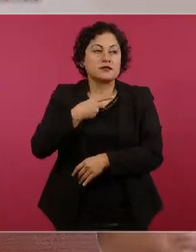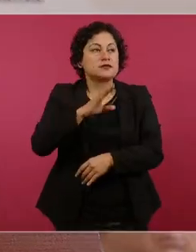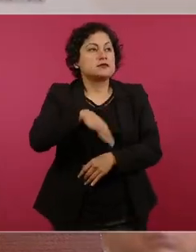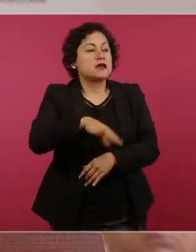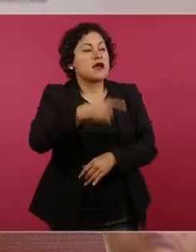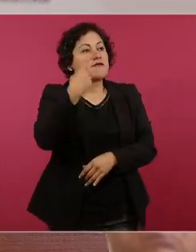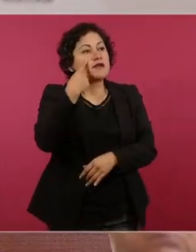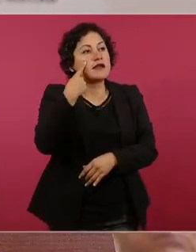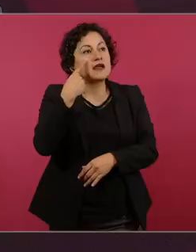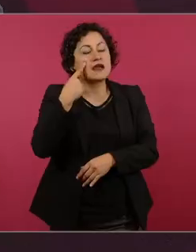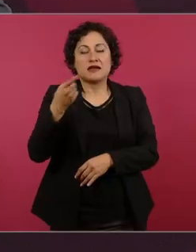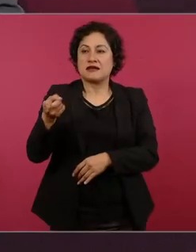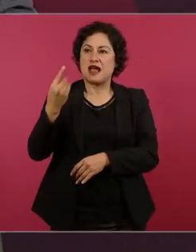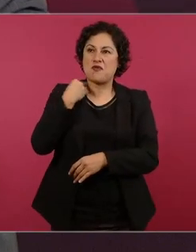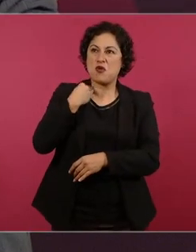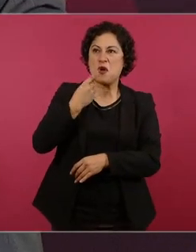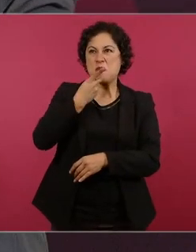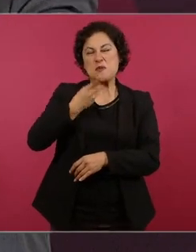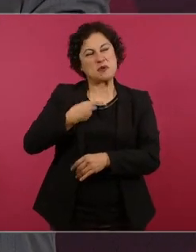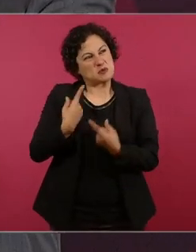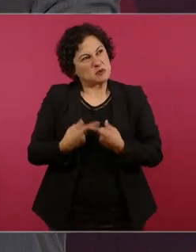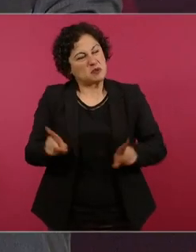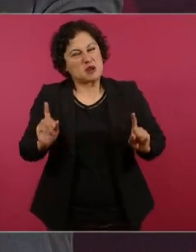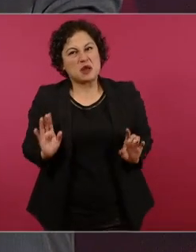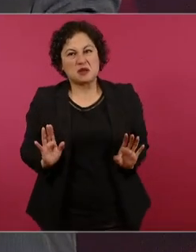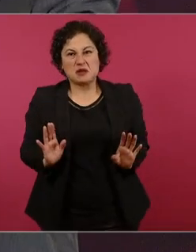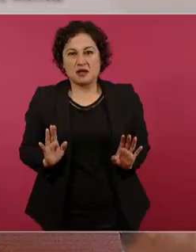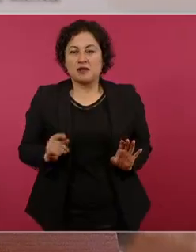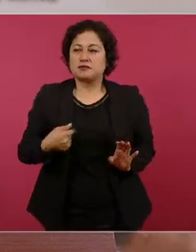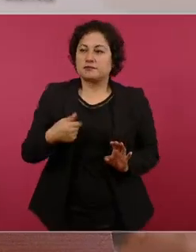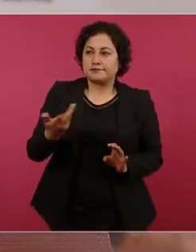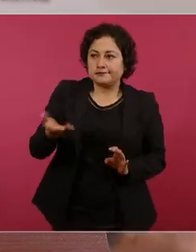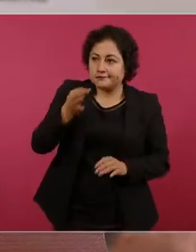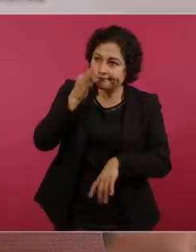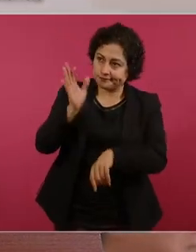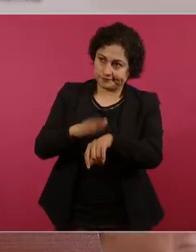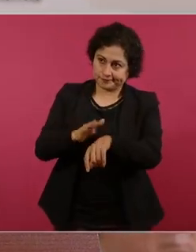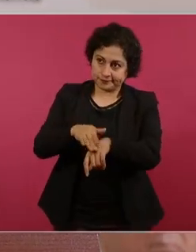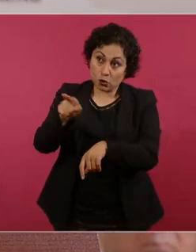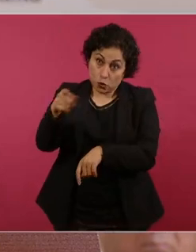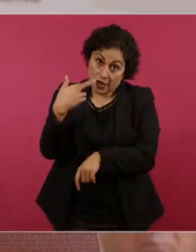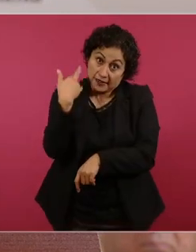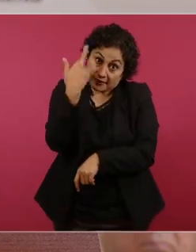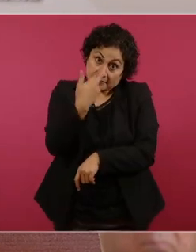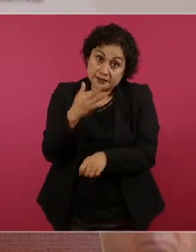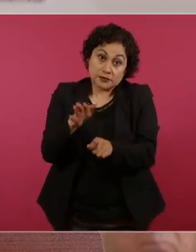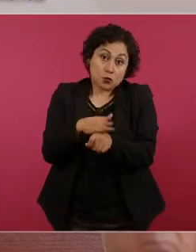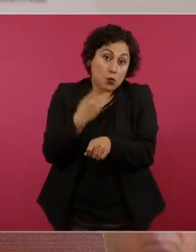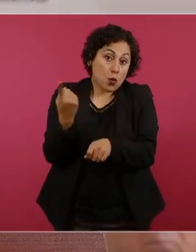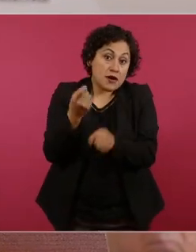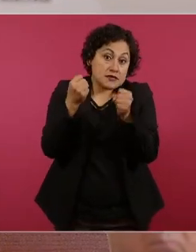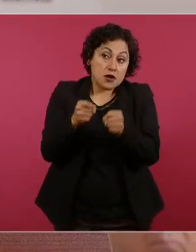están diciendo otra cosa le digo pues revise su asunto porque le están engañando